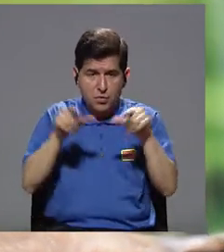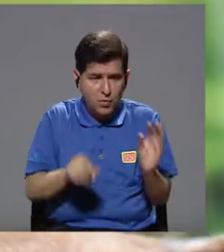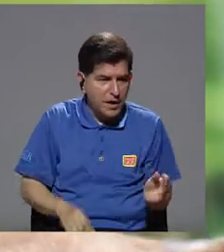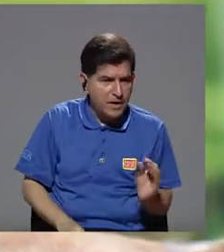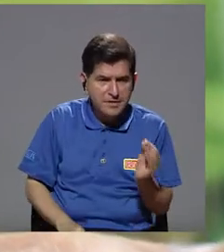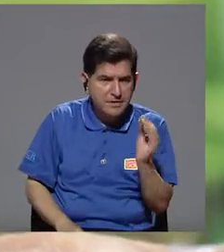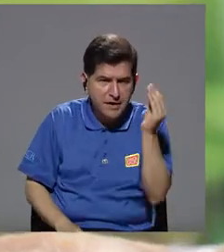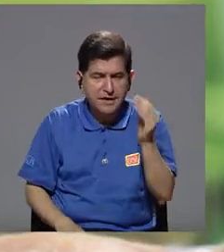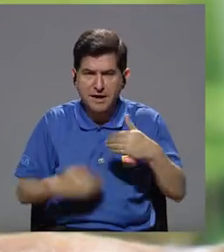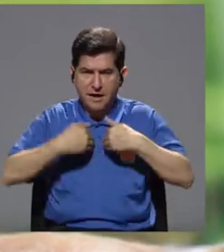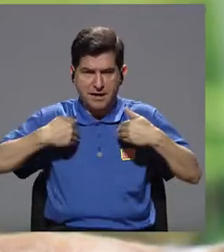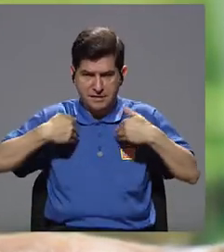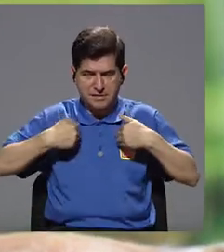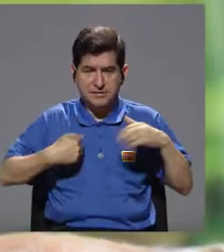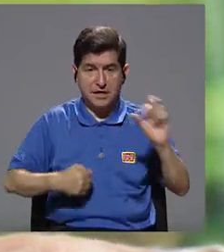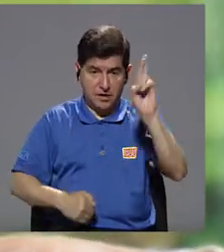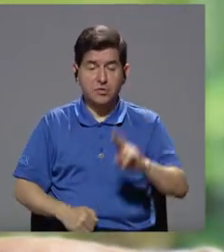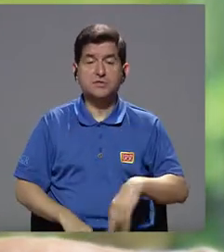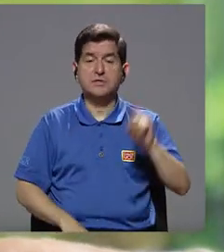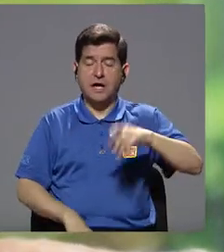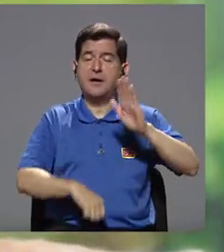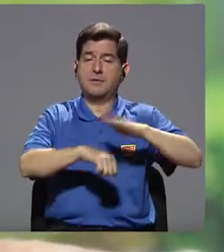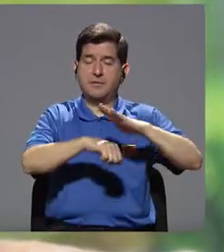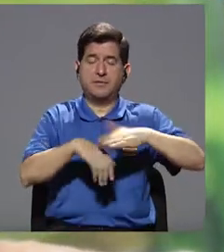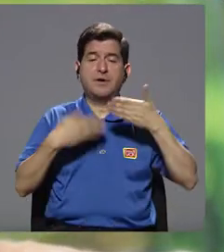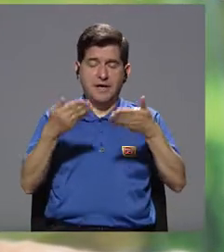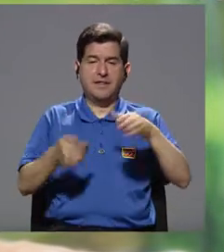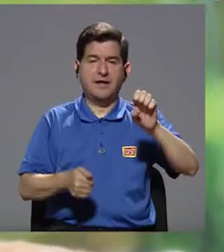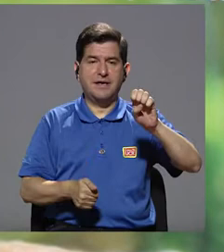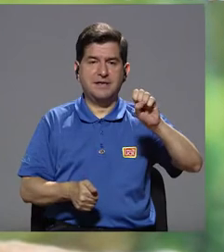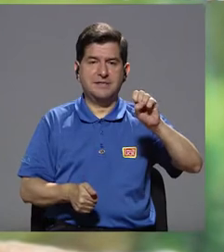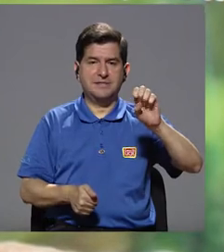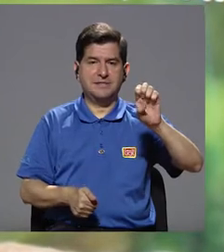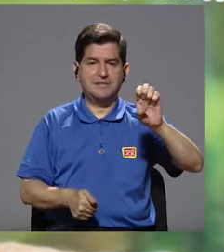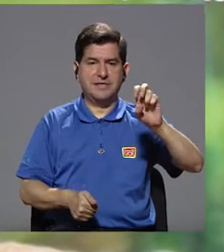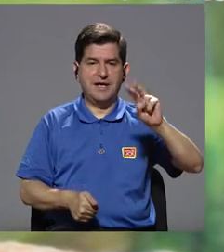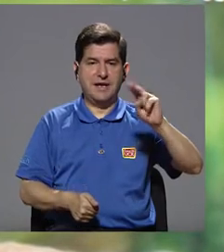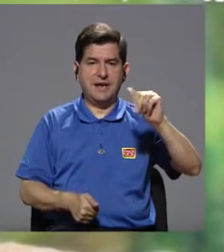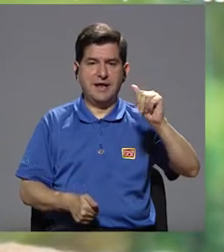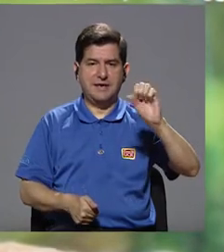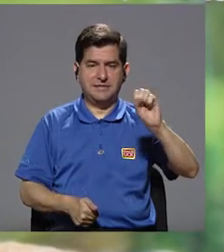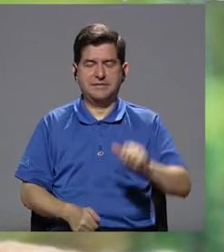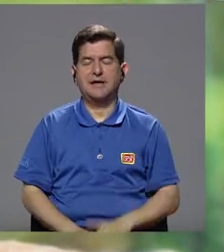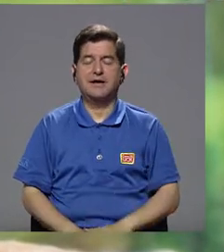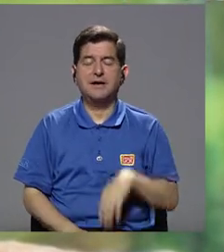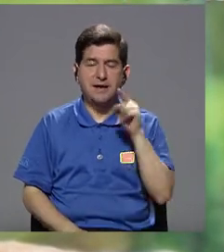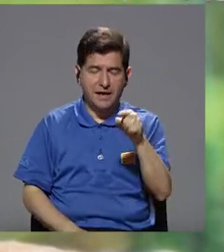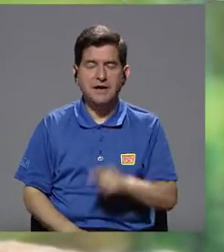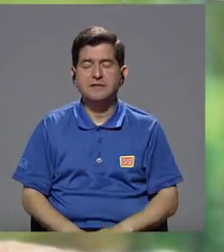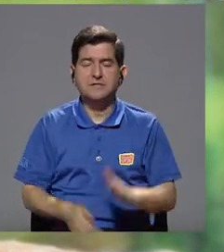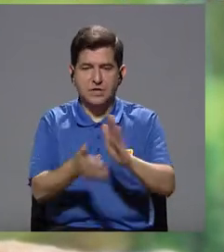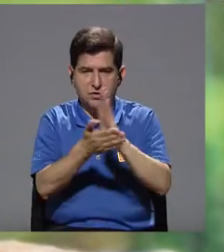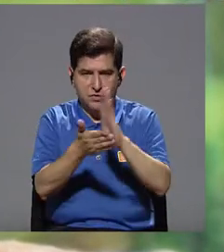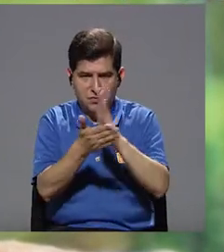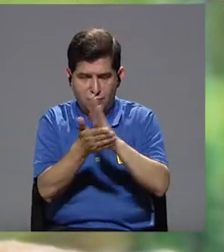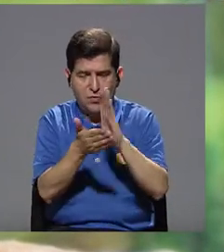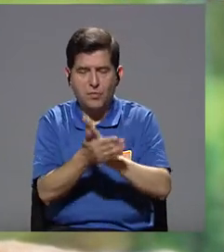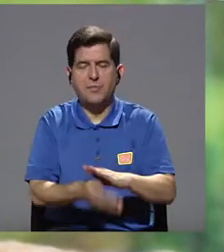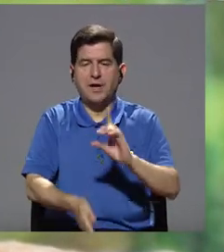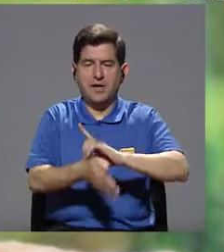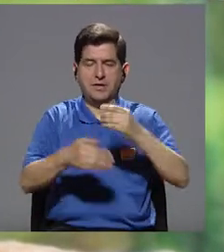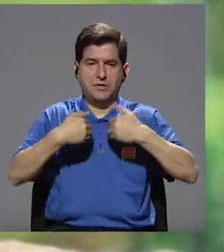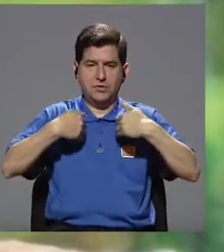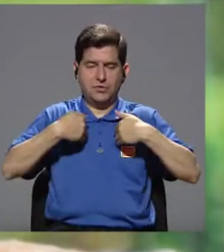legalmente establecido en Costa Rica, ocupas un permiso que éste lo otorga el CENASA, que es conocido como el CVO o el Certificado Veterinario de Operación.